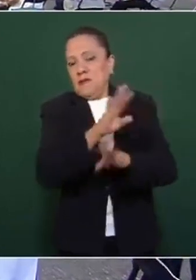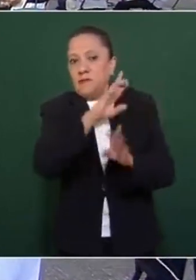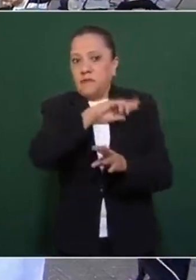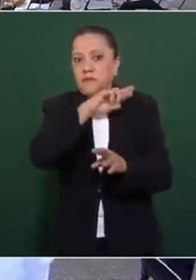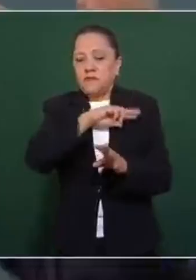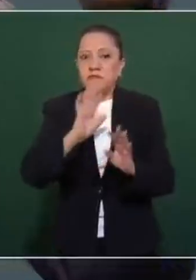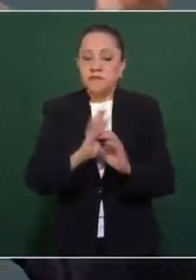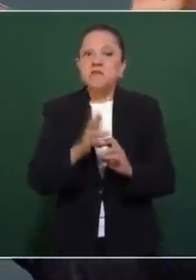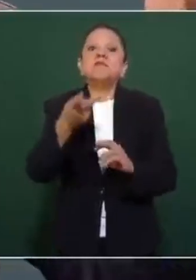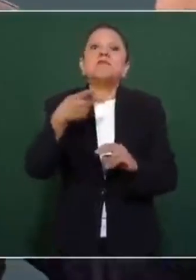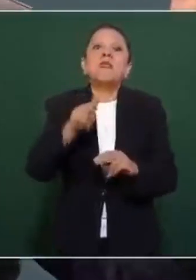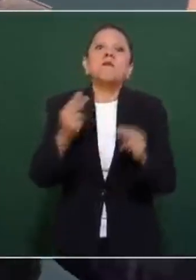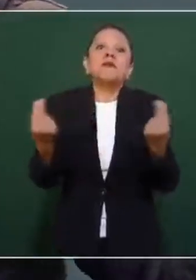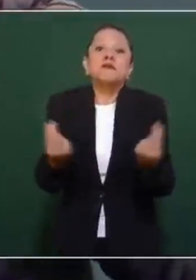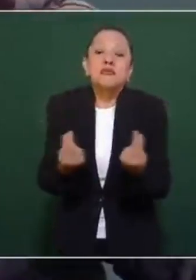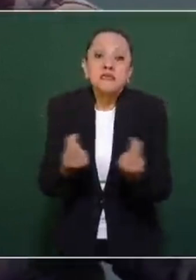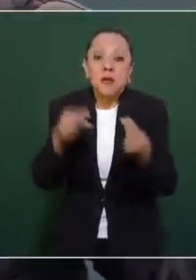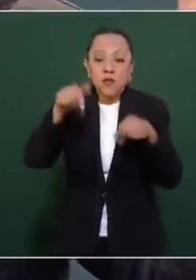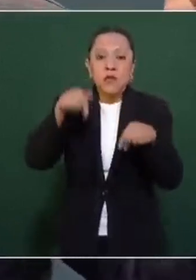pero necesitamos tener